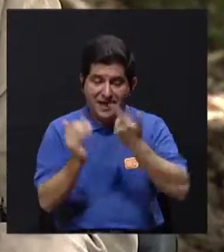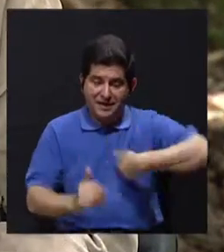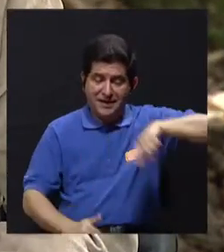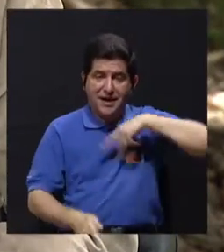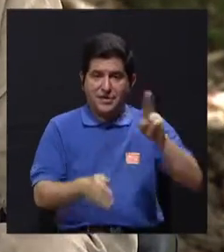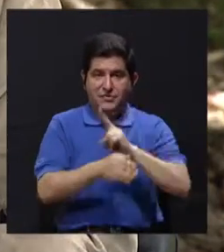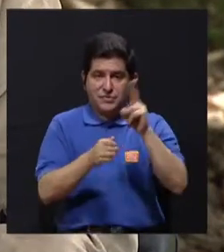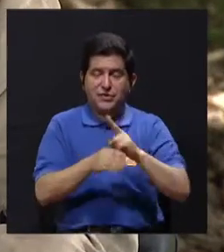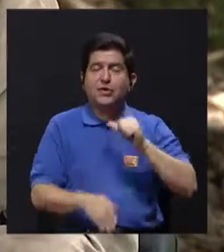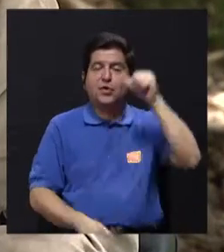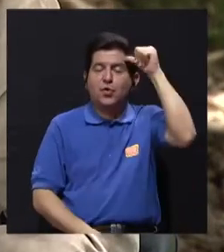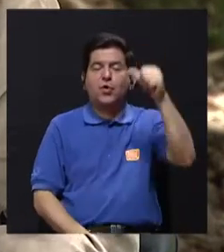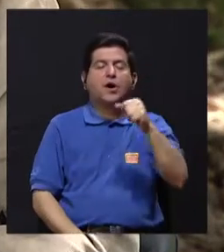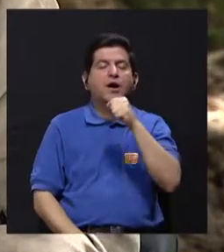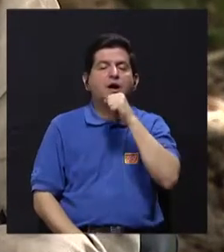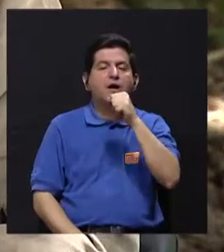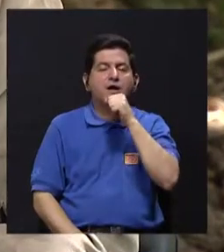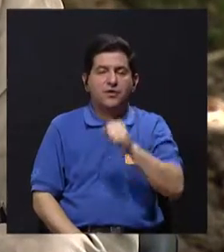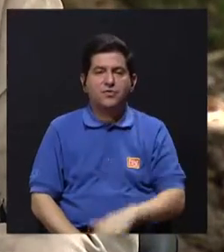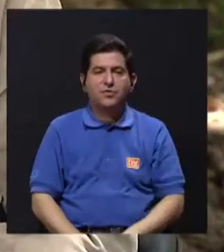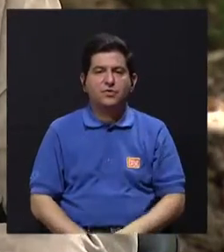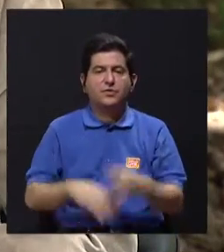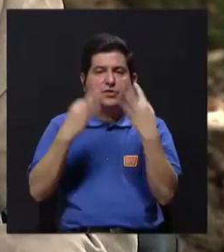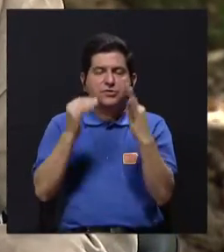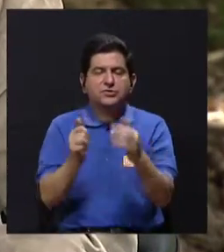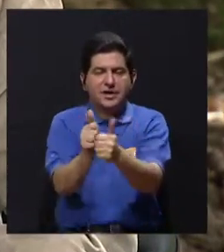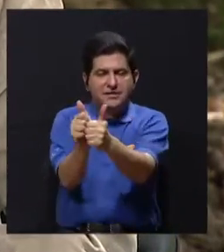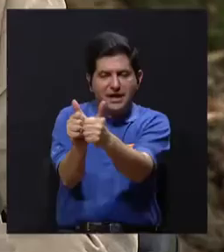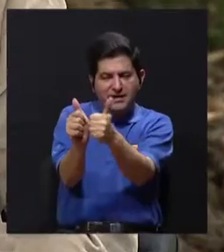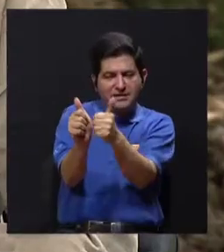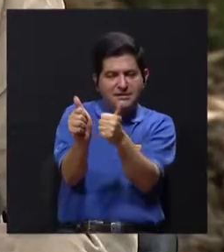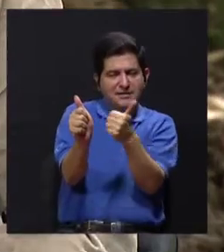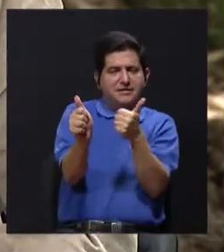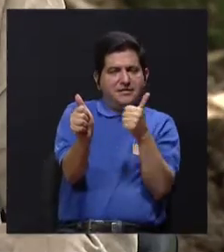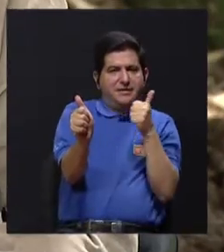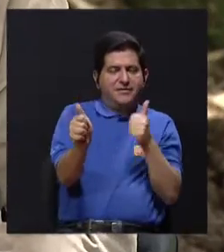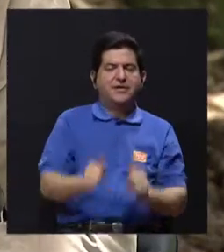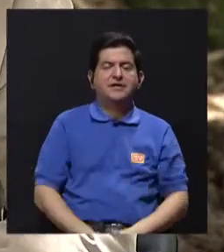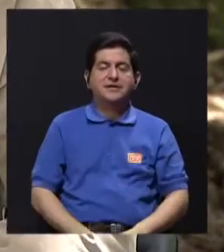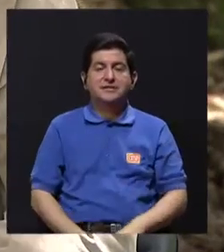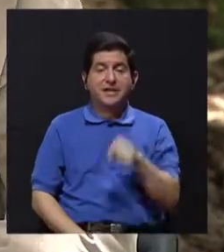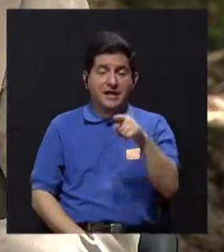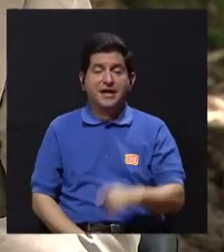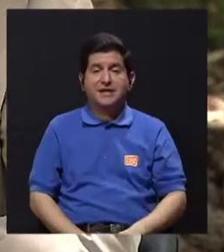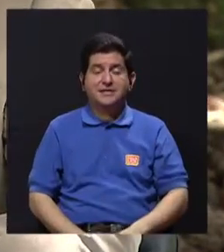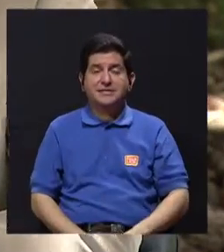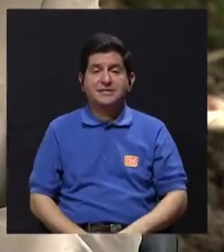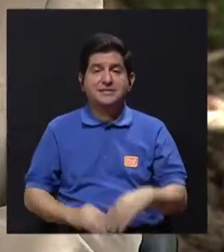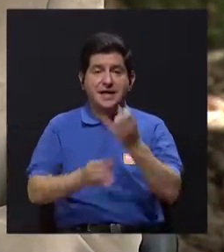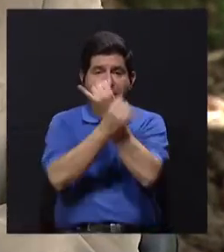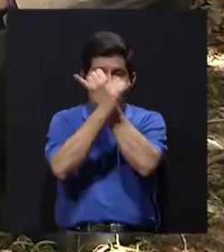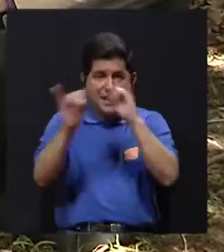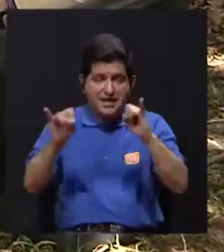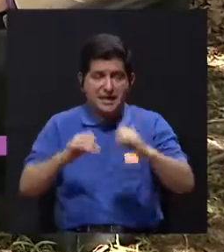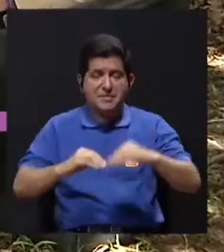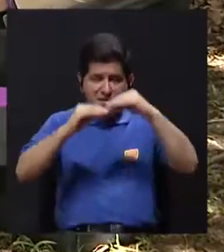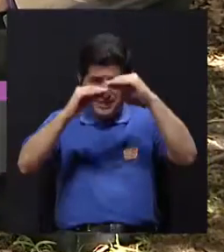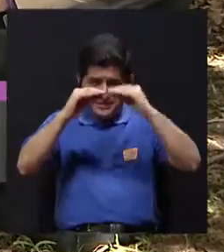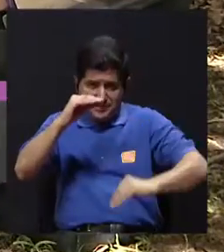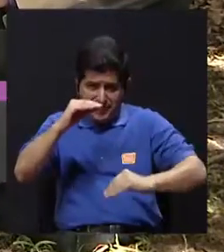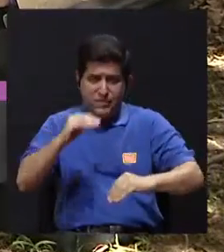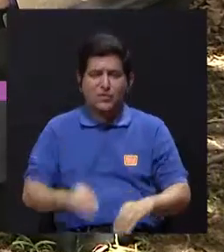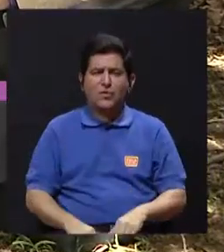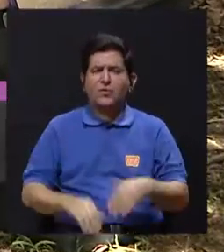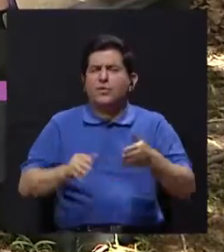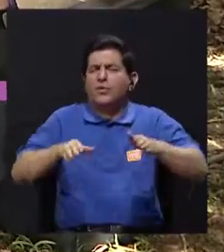nosotros podemos emplear con nuestros adultos mayores para tratar de retardar hasta donde sea posible esa pérdida de independencia? No sé si me explique bien.